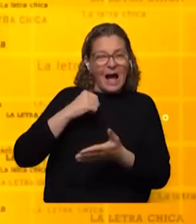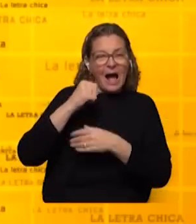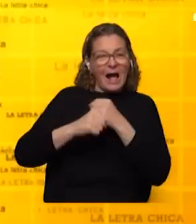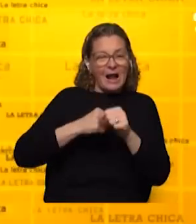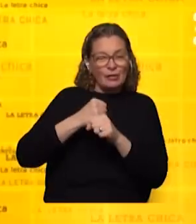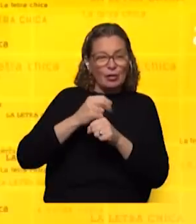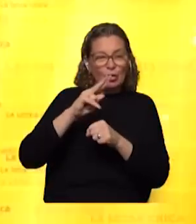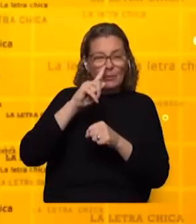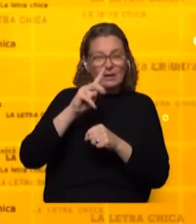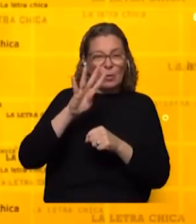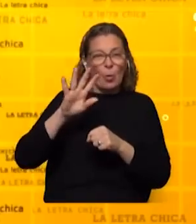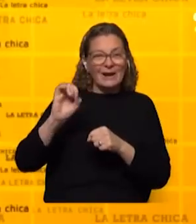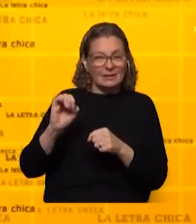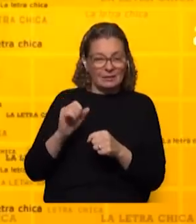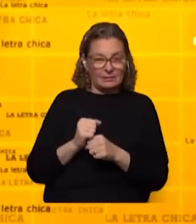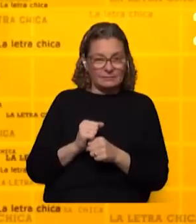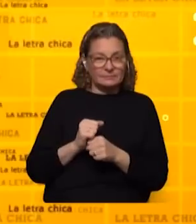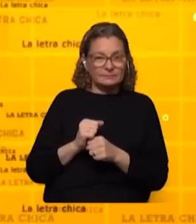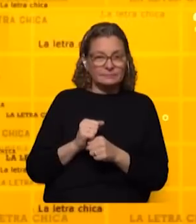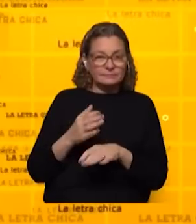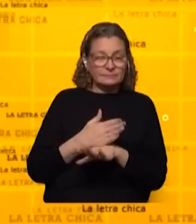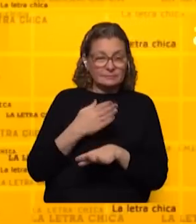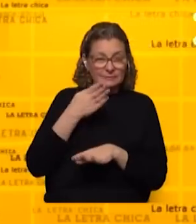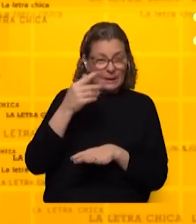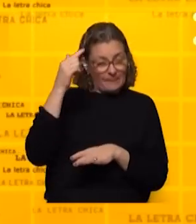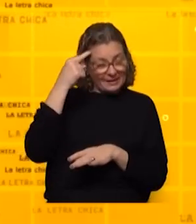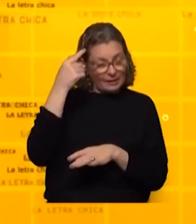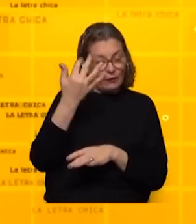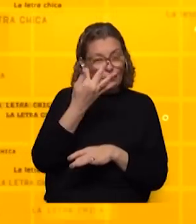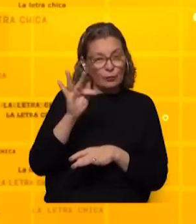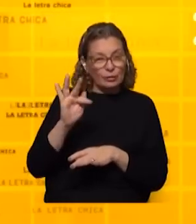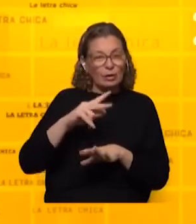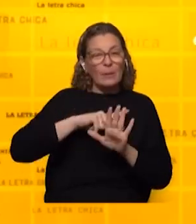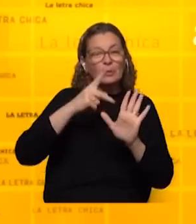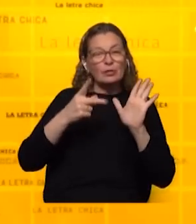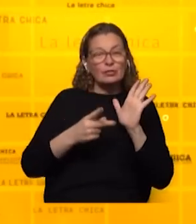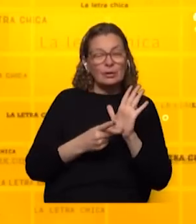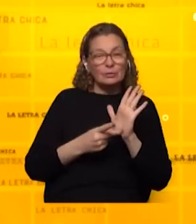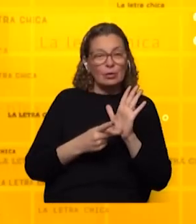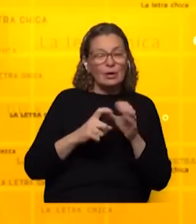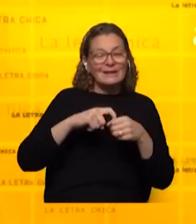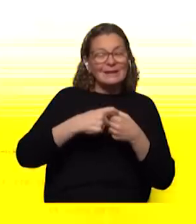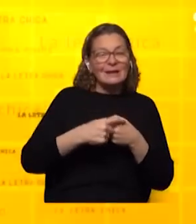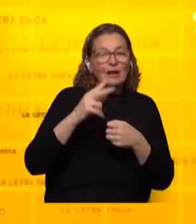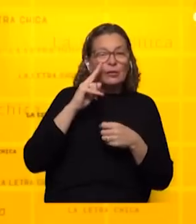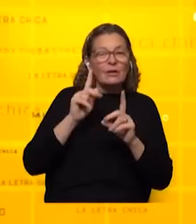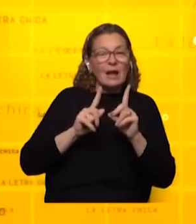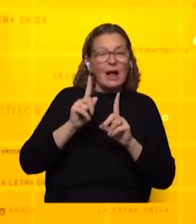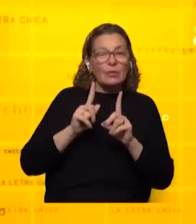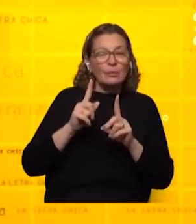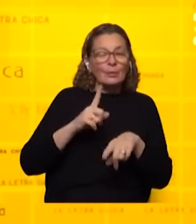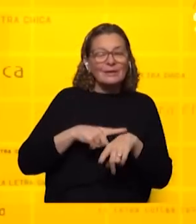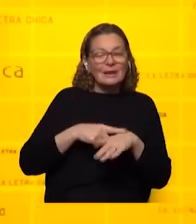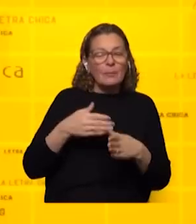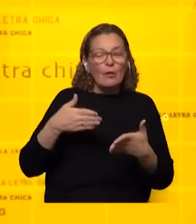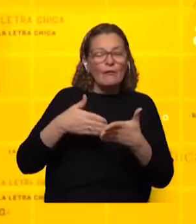2040 antes de ir al futuro de esto de Neptuno y si el gremio ve alguna posibilidad de que esto todavía esté a tiempo